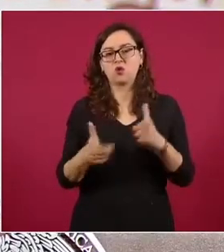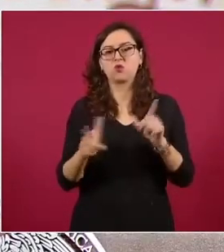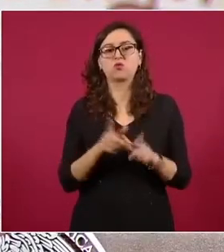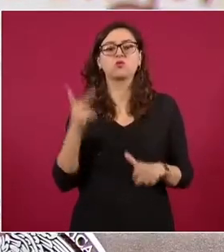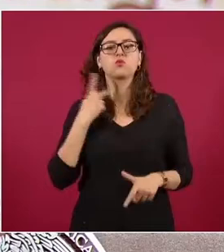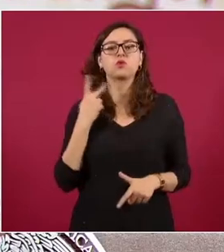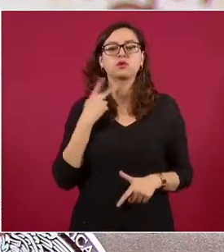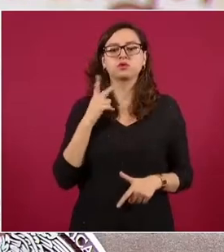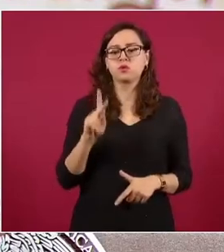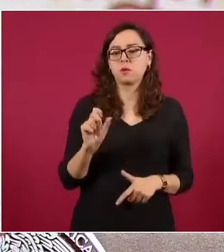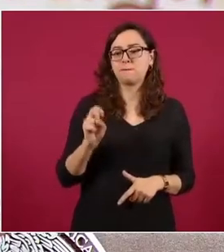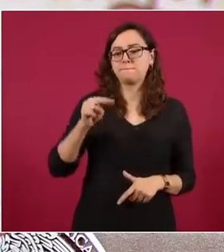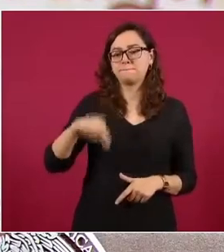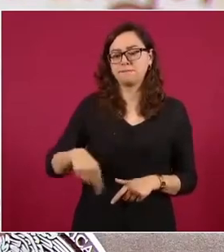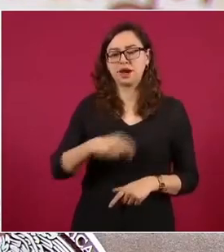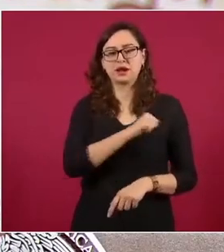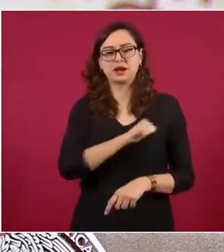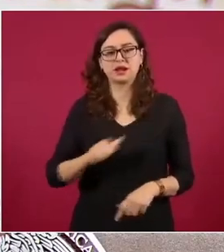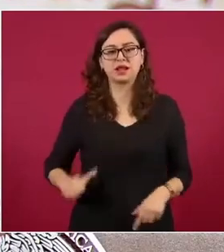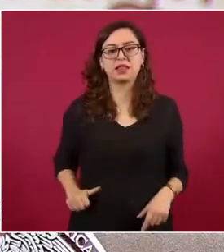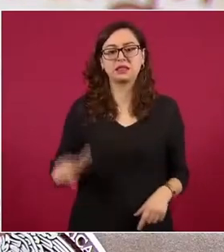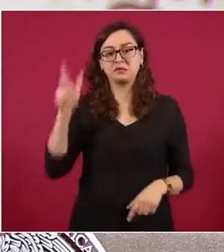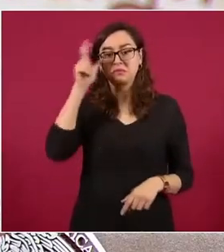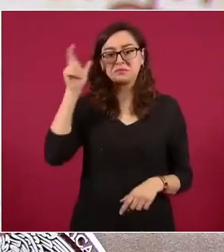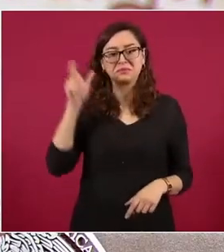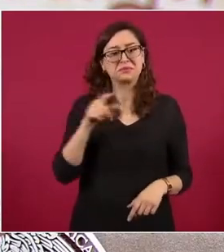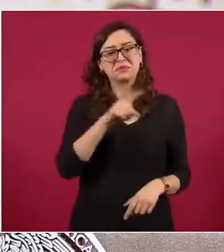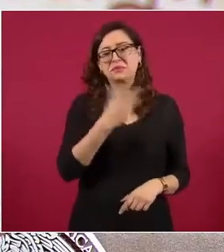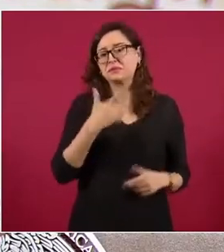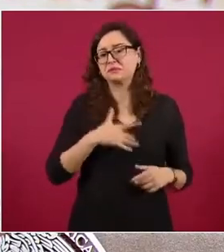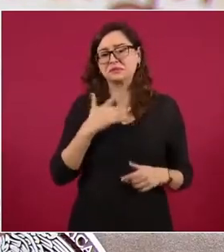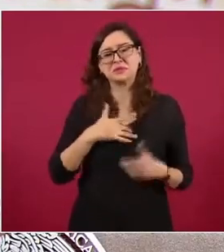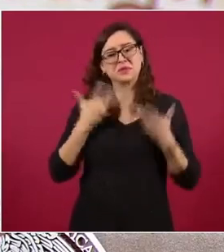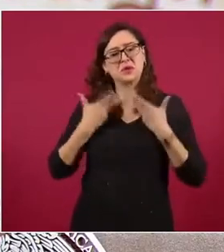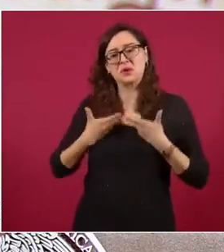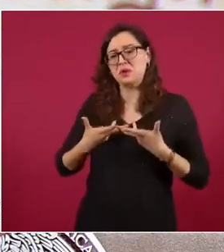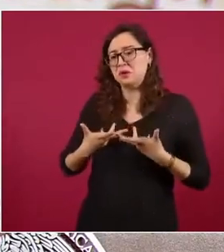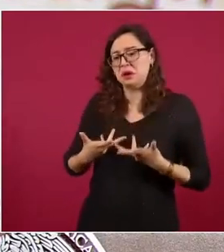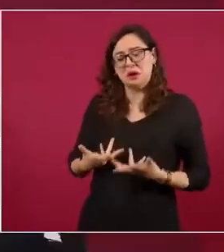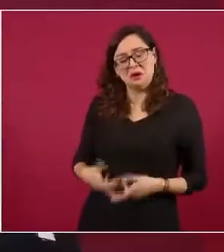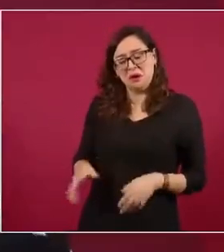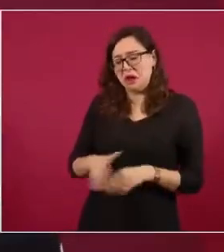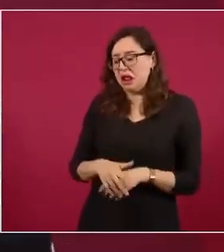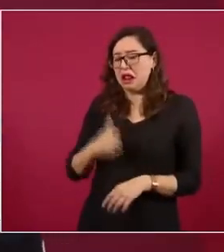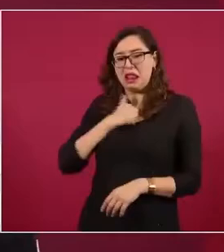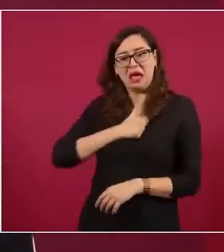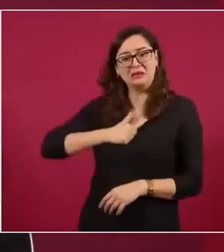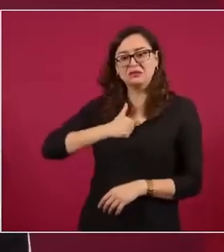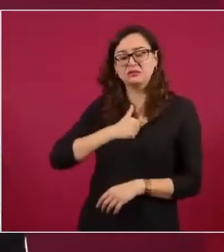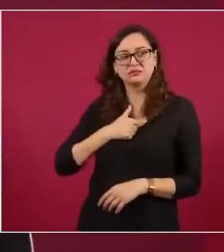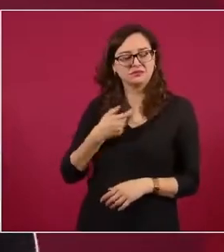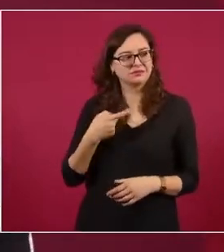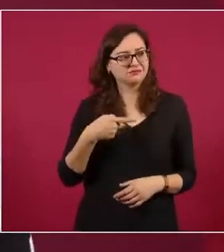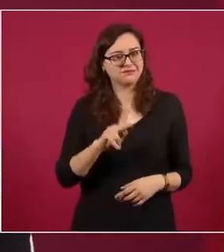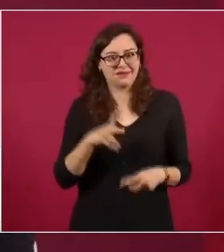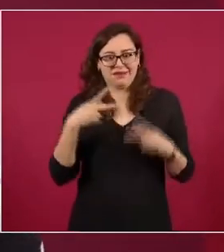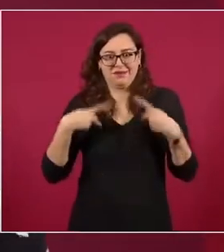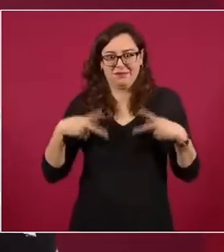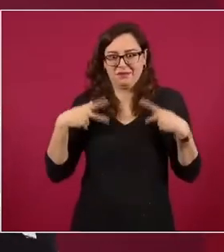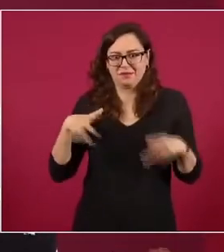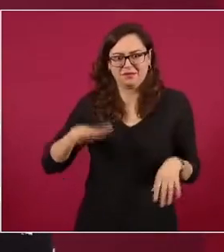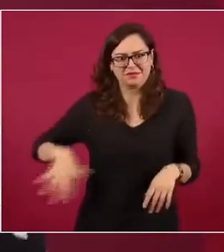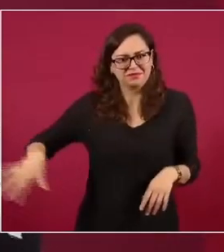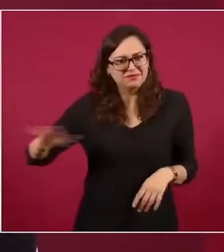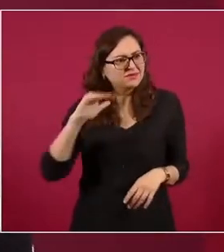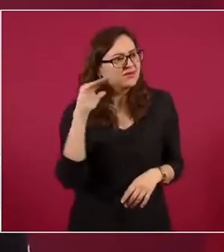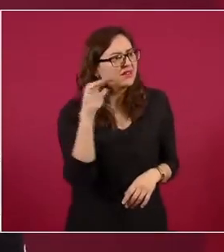Alcaldía Miguel Hidalgo. Ella lamentó el operativo, pero tras ser criticada, por supuesto, por usuarios, que